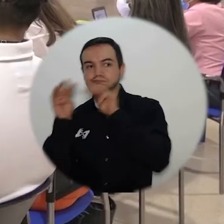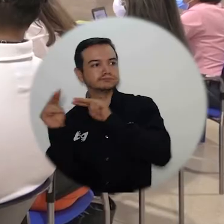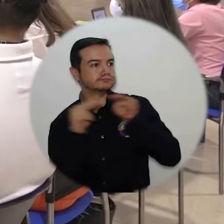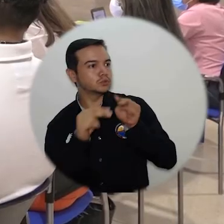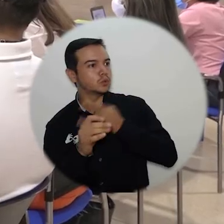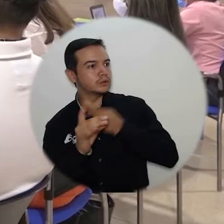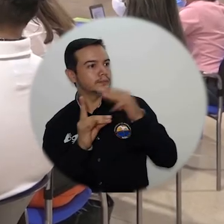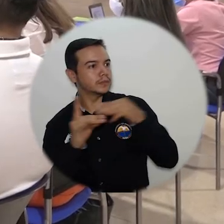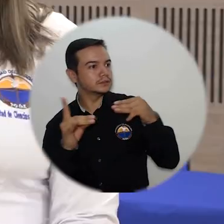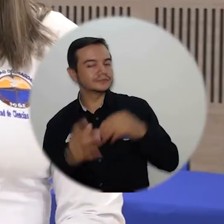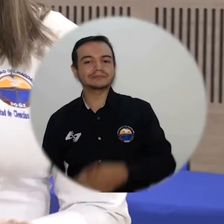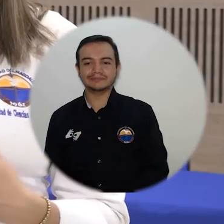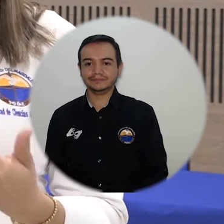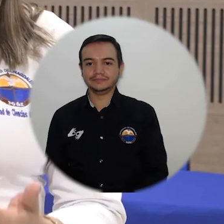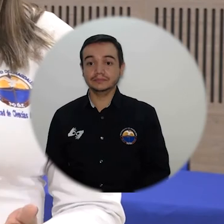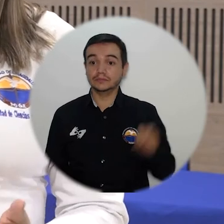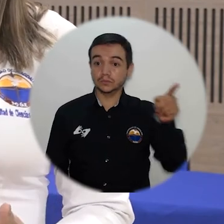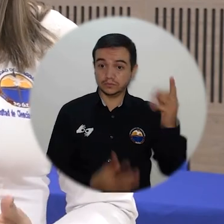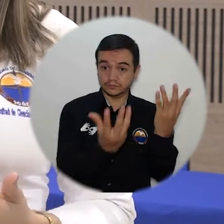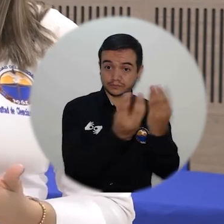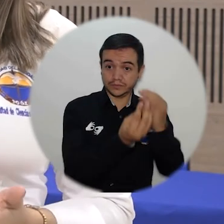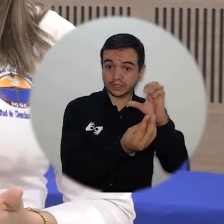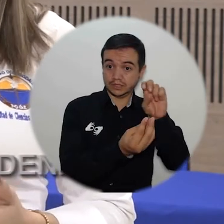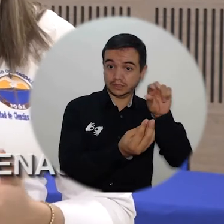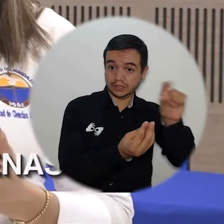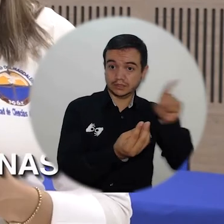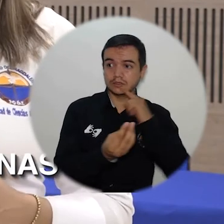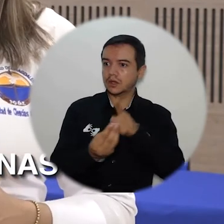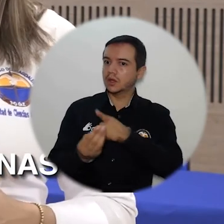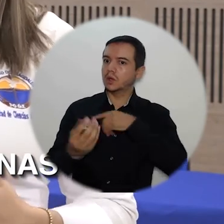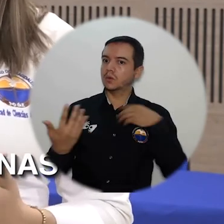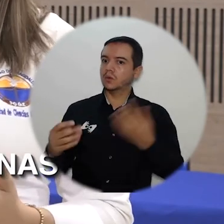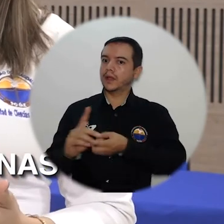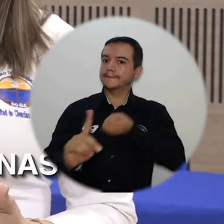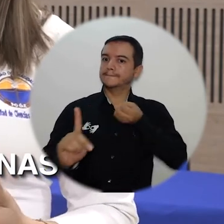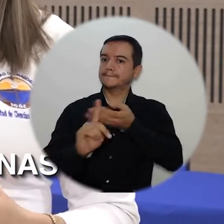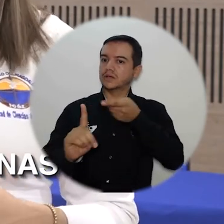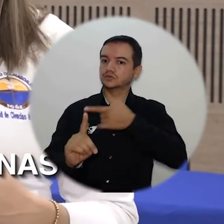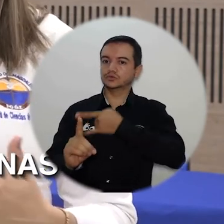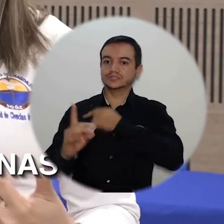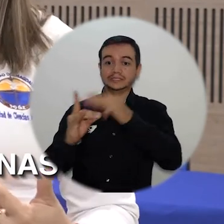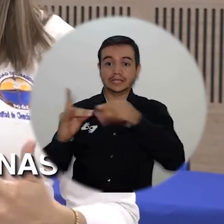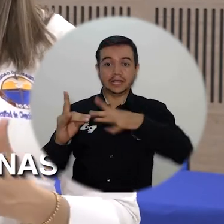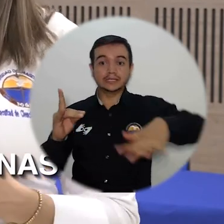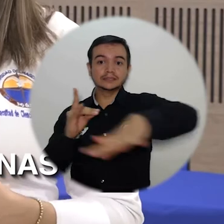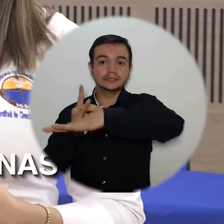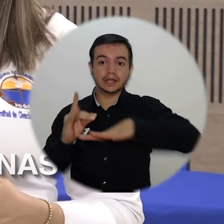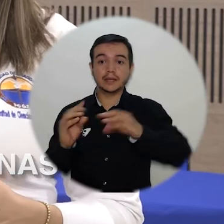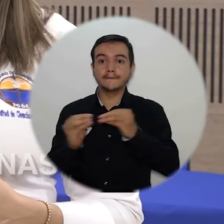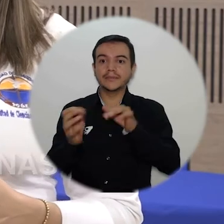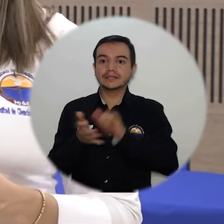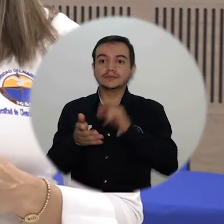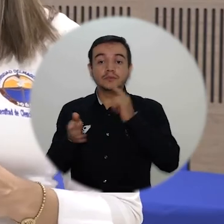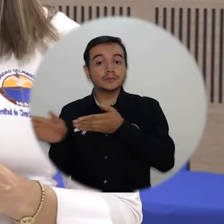social a las comunidades. Pudimos entregar a los pares los resultados de la gestión que se viene desarrollando al interior